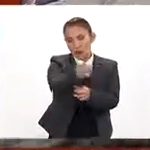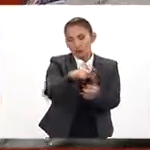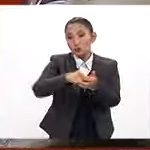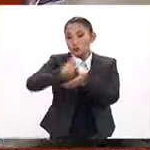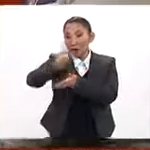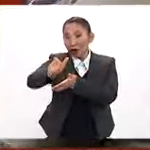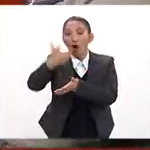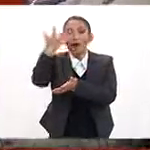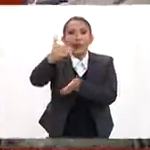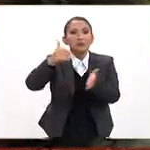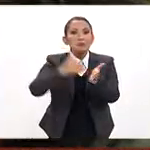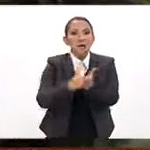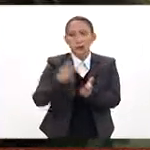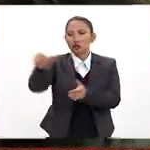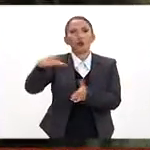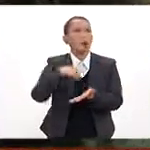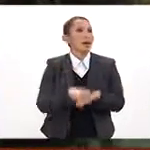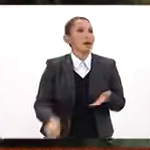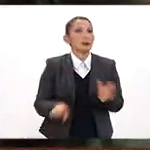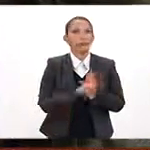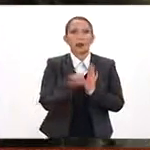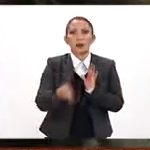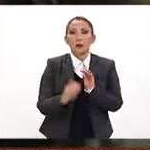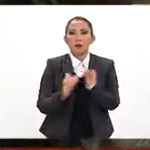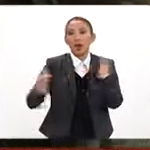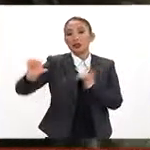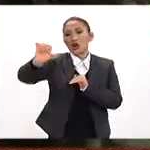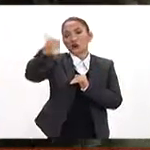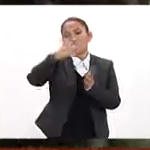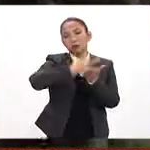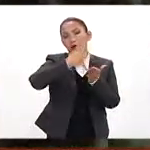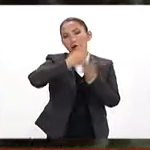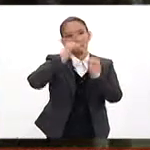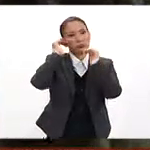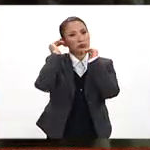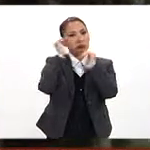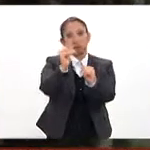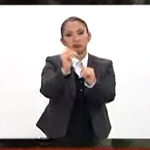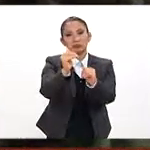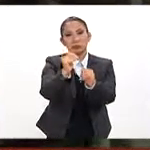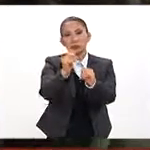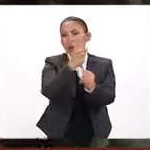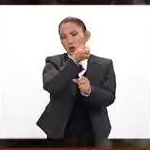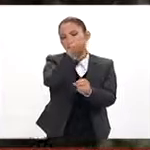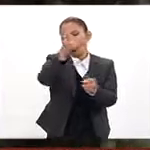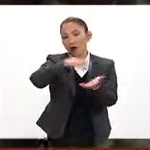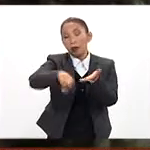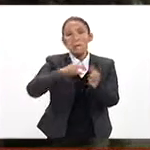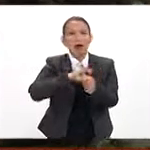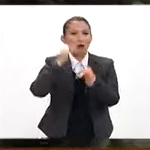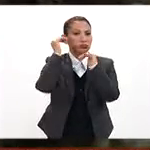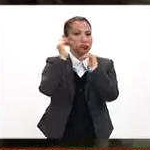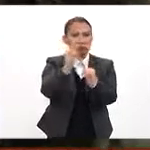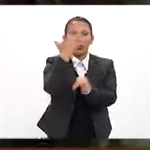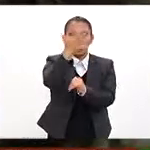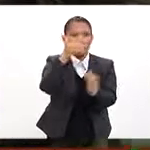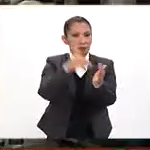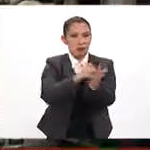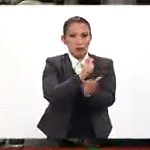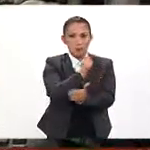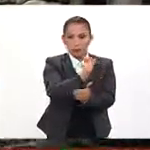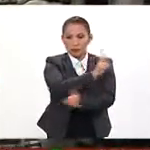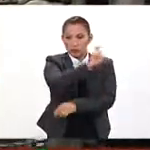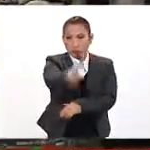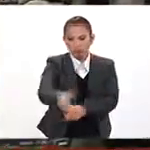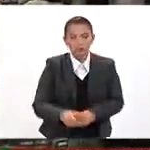hasta 10 mil pesos. O sea, si tú hiciste un consumo superior, tu premio puede llegar, puede ser cualquier consumo, pero tu premio llega hasta 10 mil pesos.